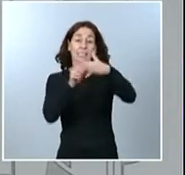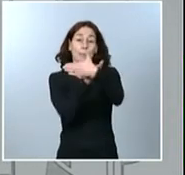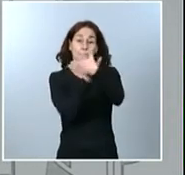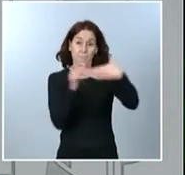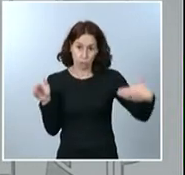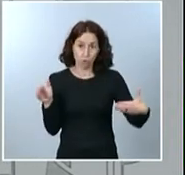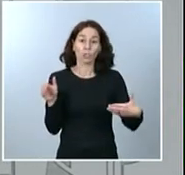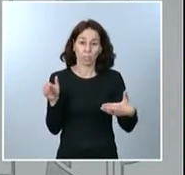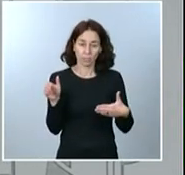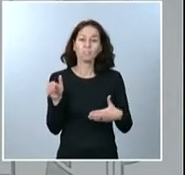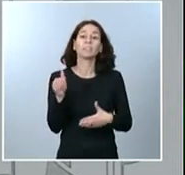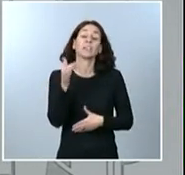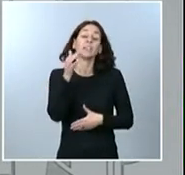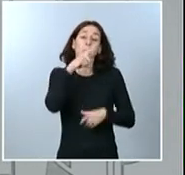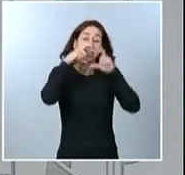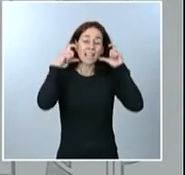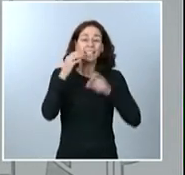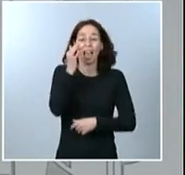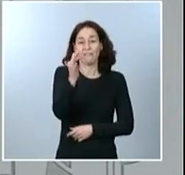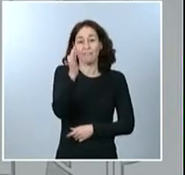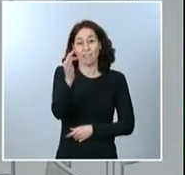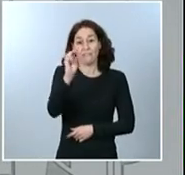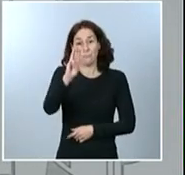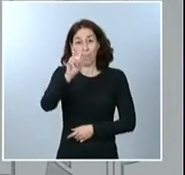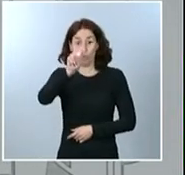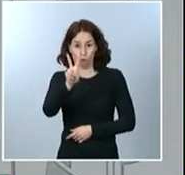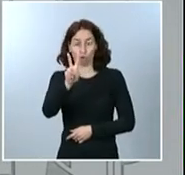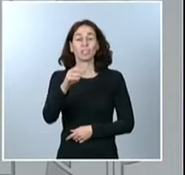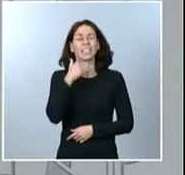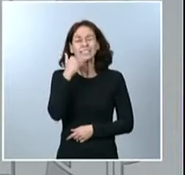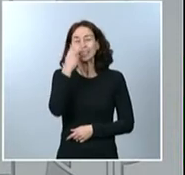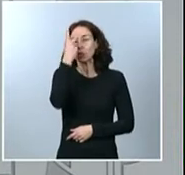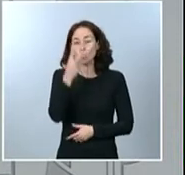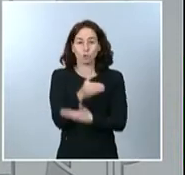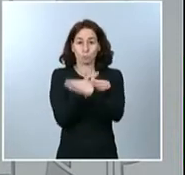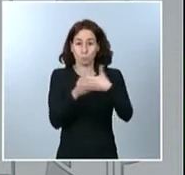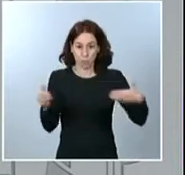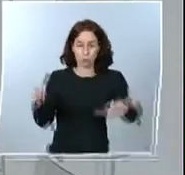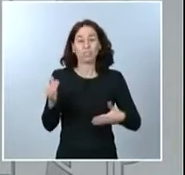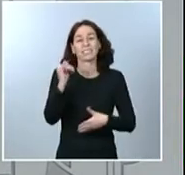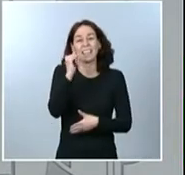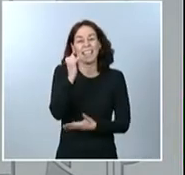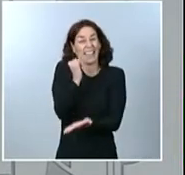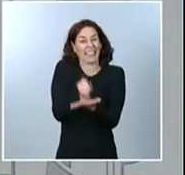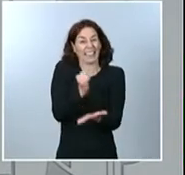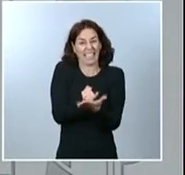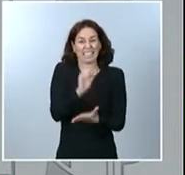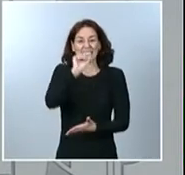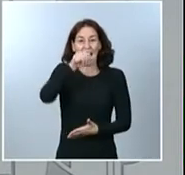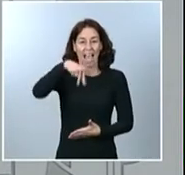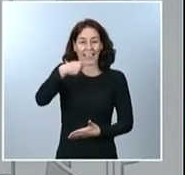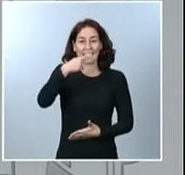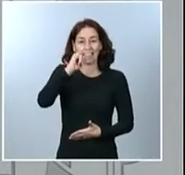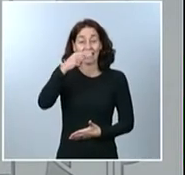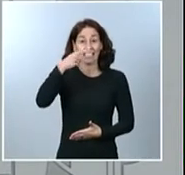FFFP2 y cerca de 2 millones de test antígenos. Hay 5.686